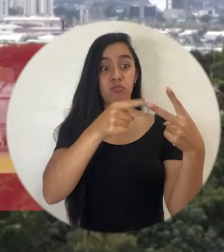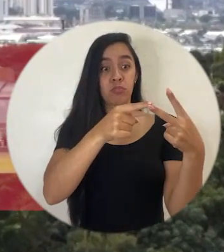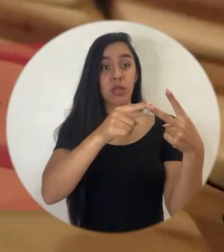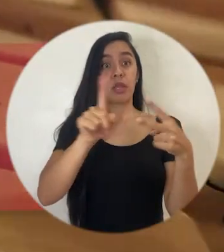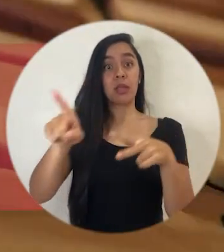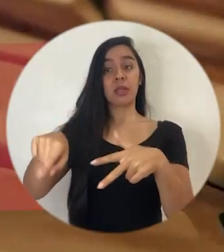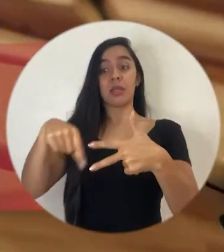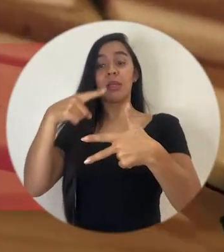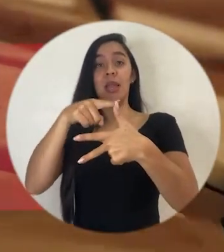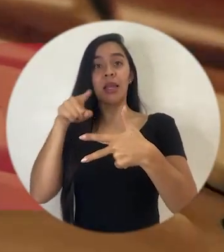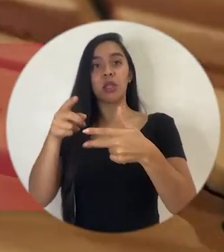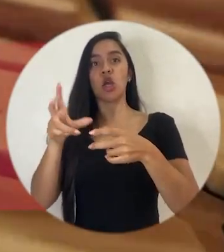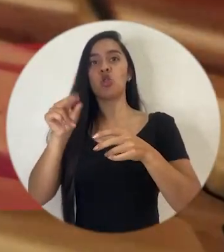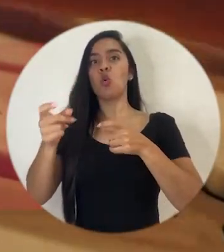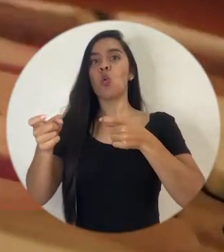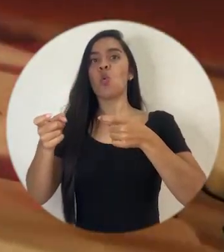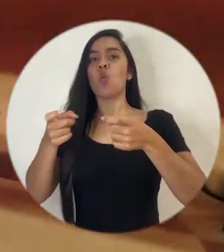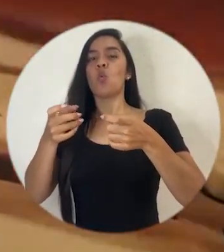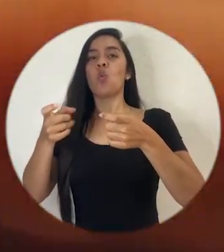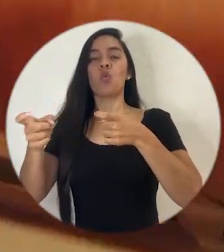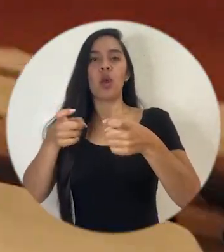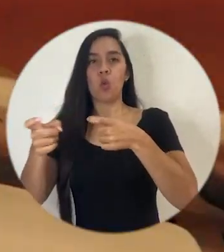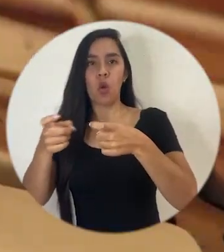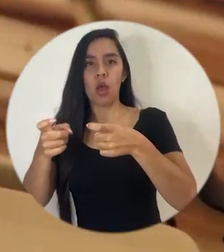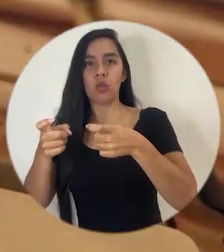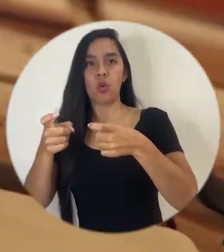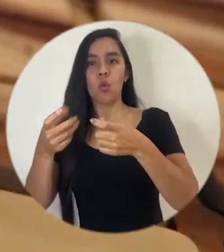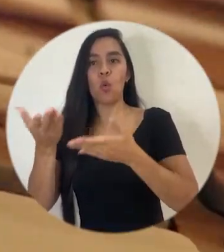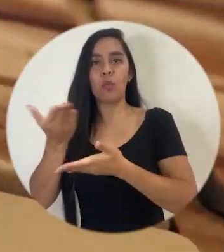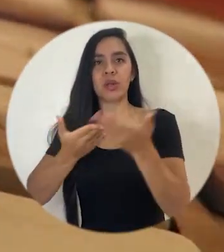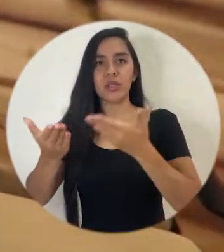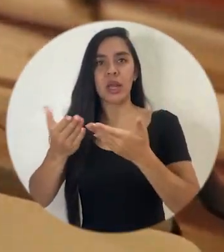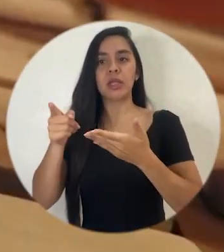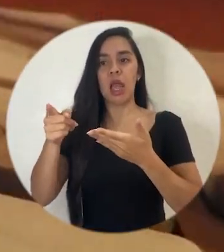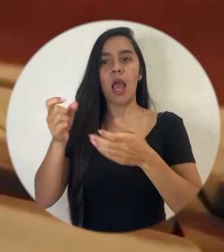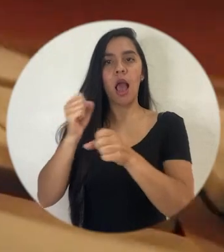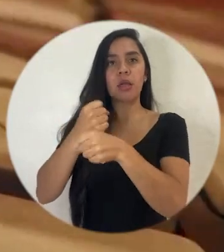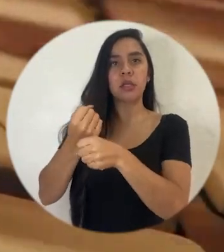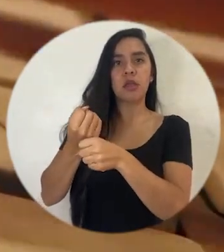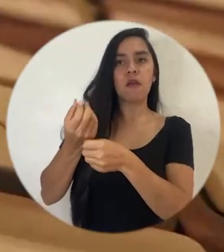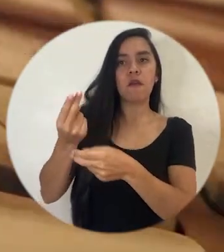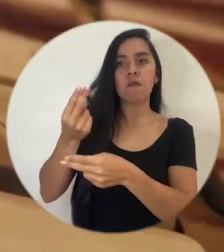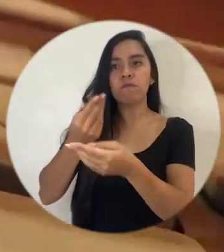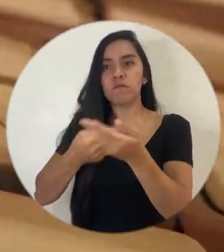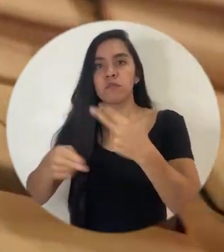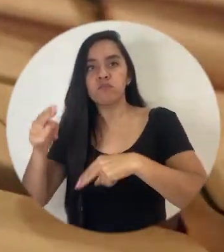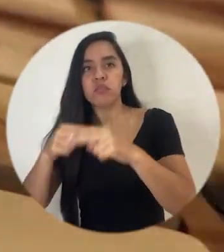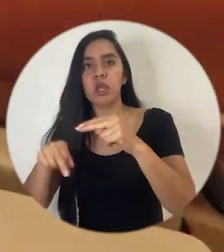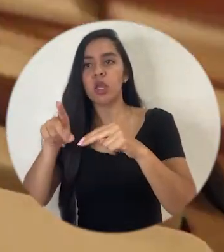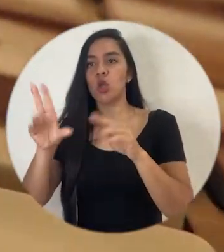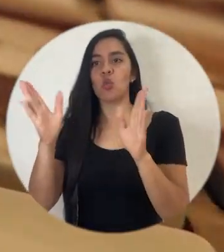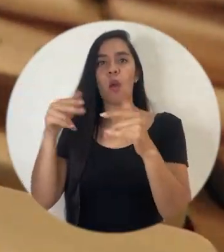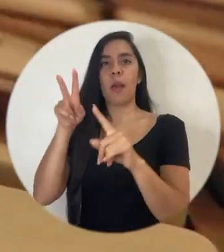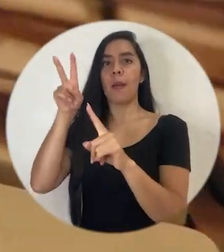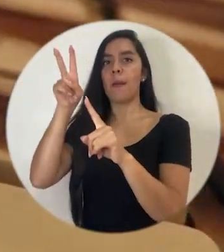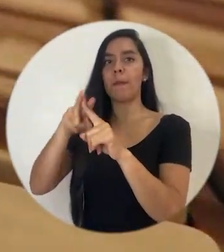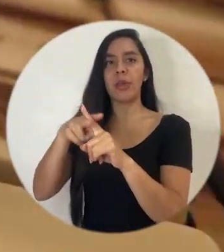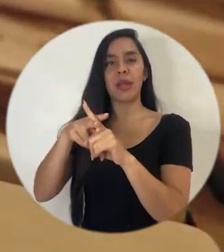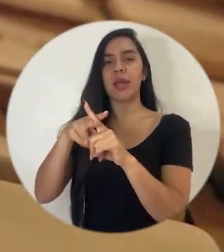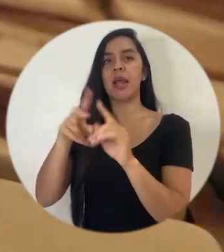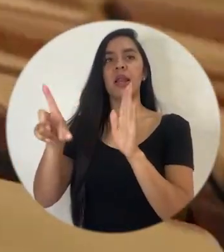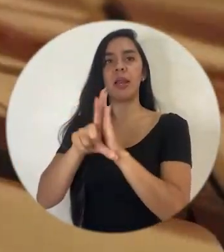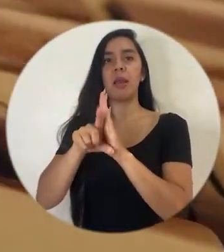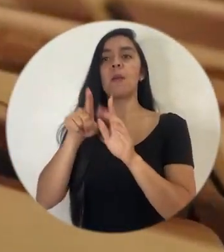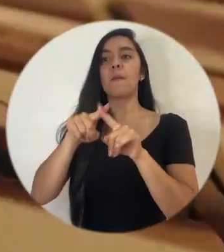regulado de empresas comerciales que hoy en día desarrollan un negocio financiero muy amplio y no están sujetos a regulación pero